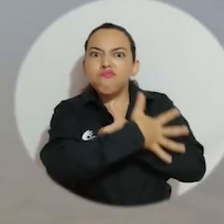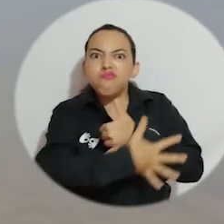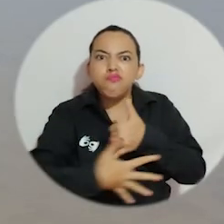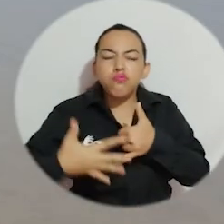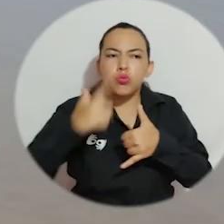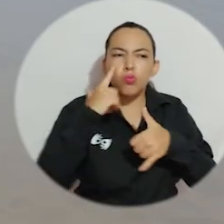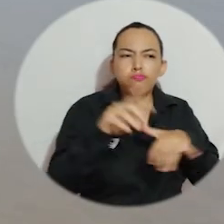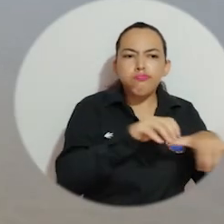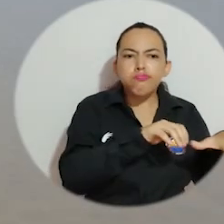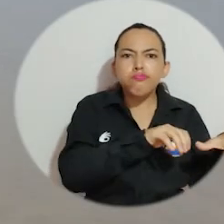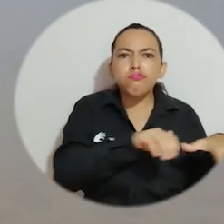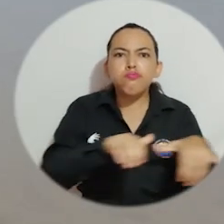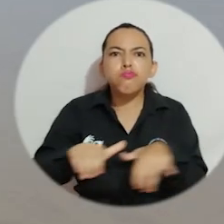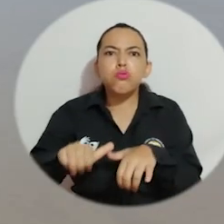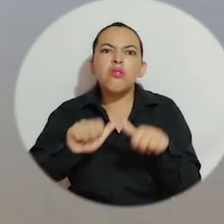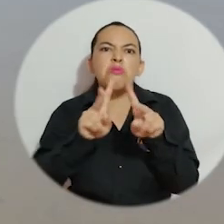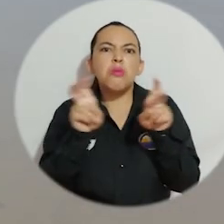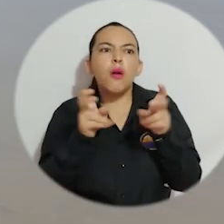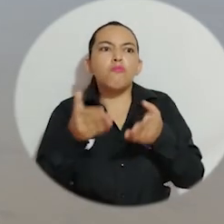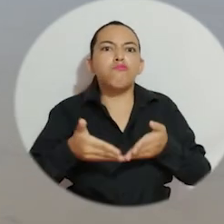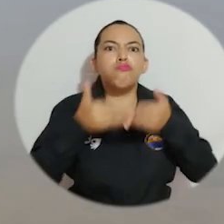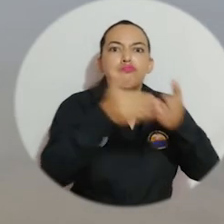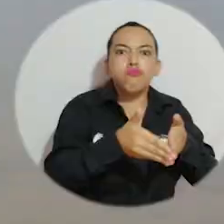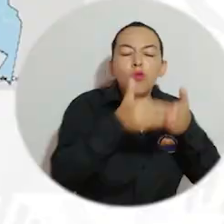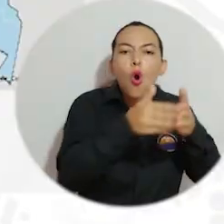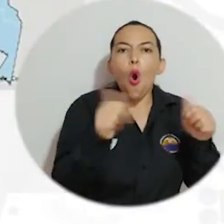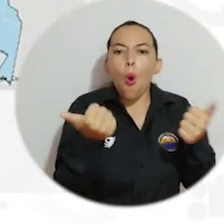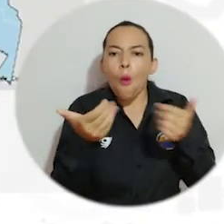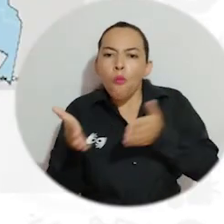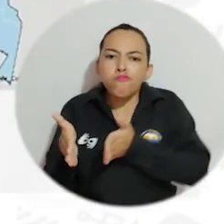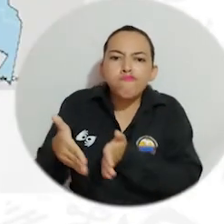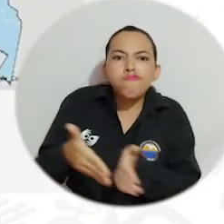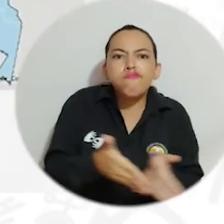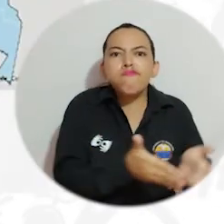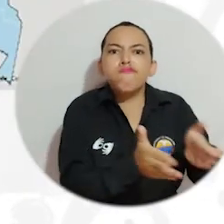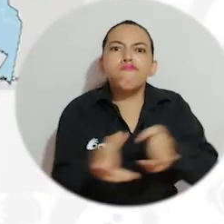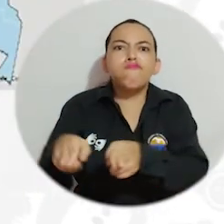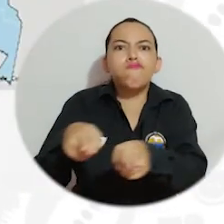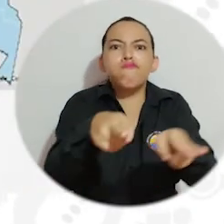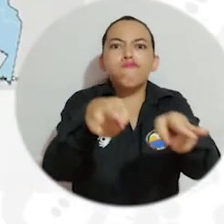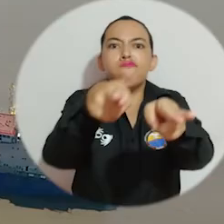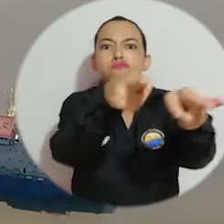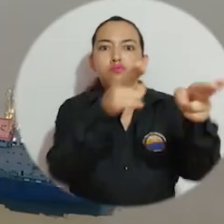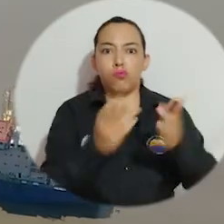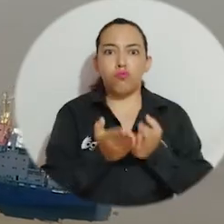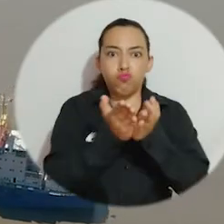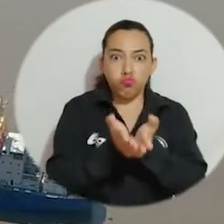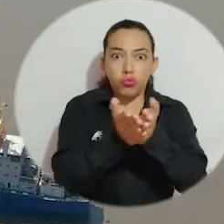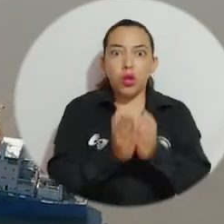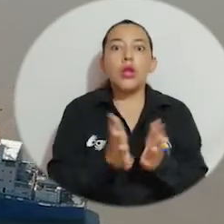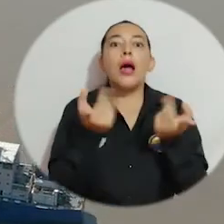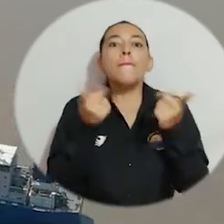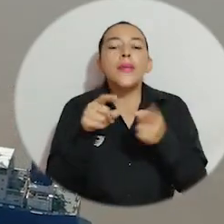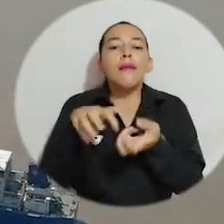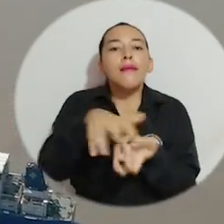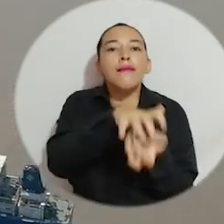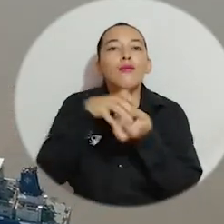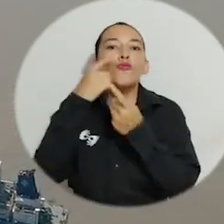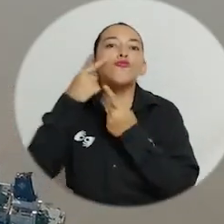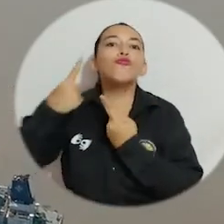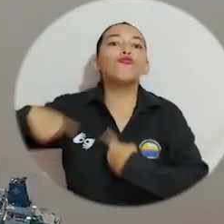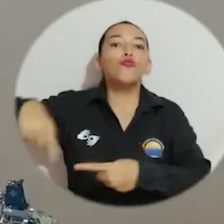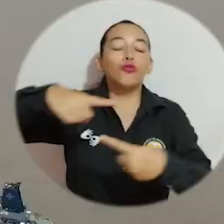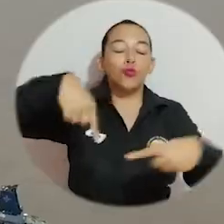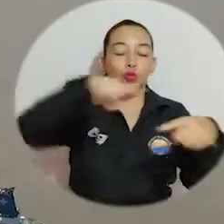condición actual de nuestro país en materia de actividades portuarias, el transporte por vías fluviales, así como las estrategias para